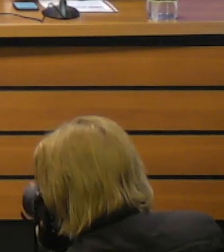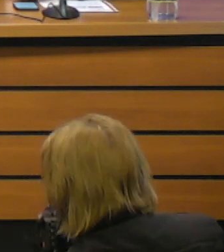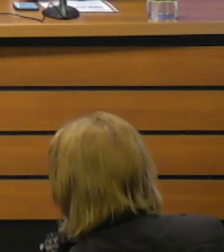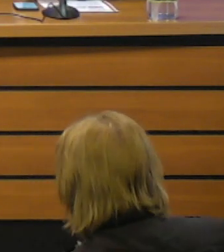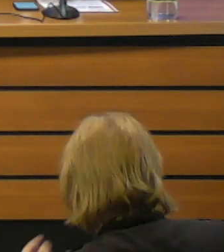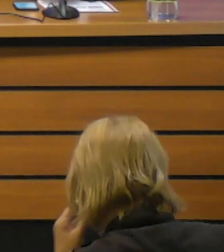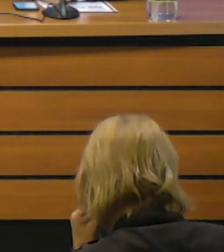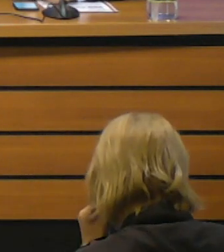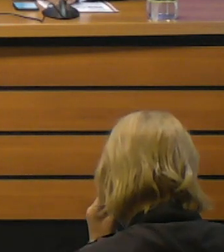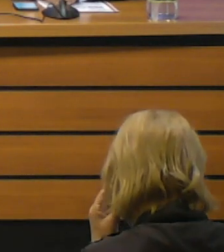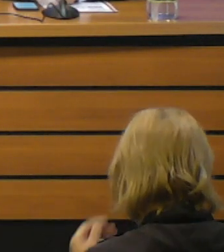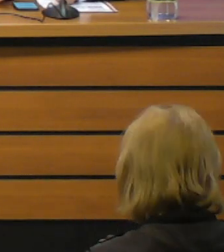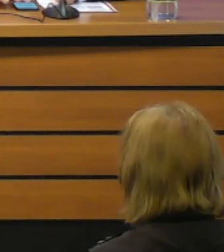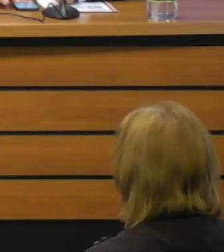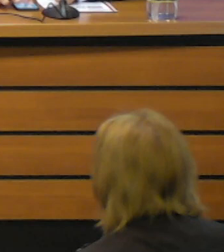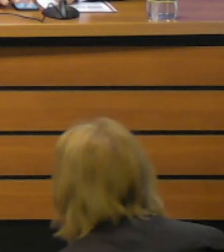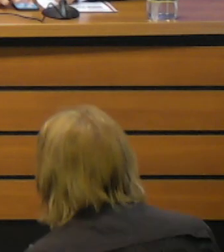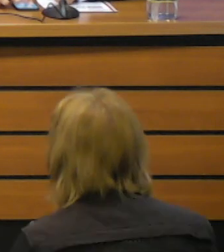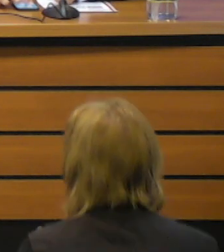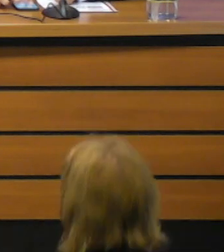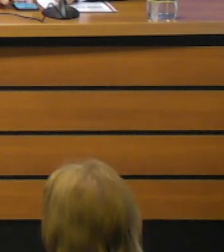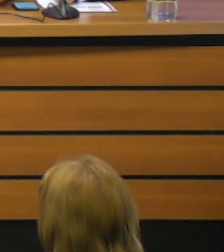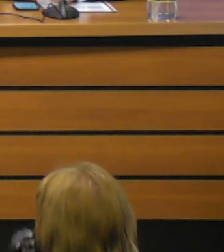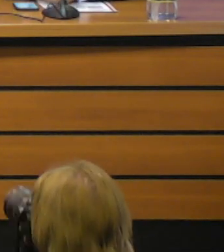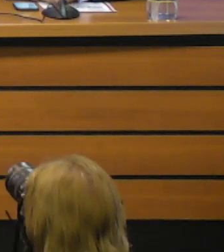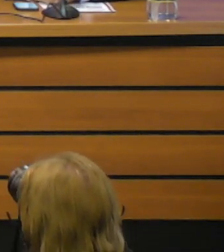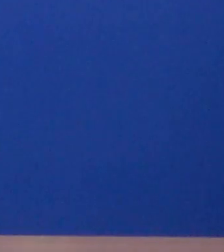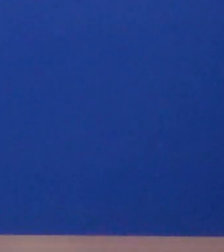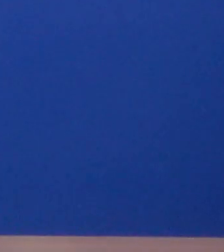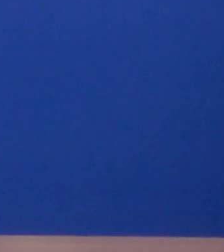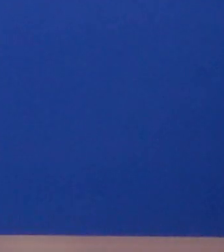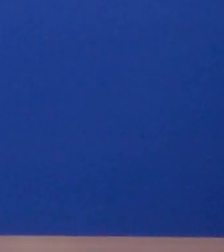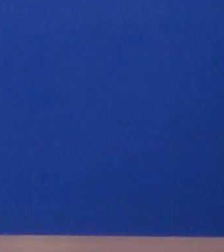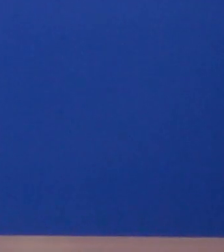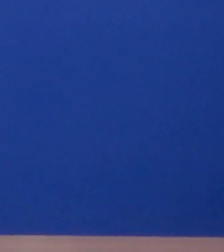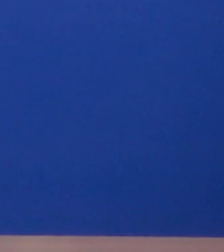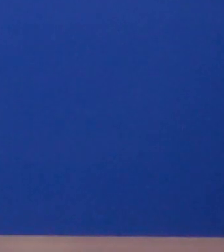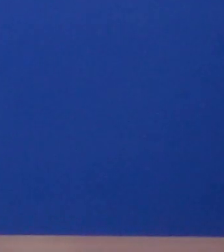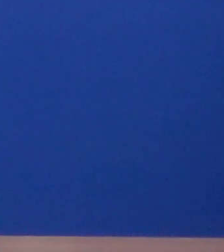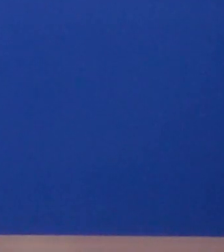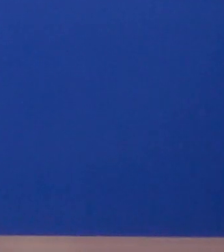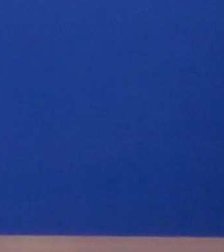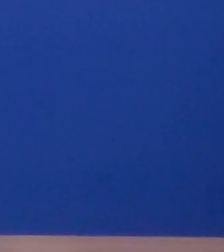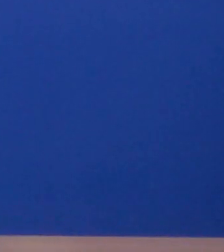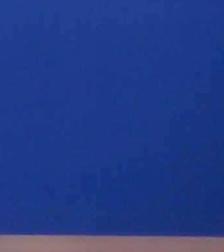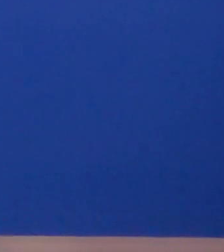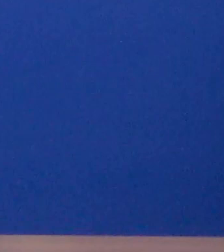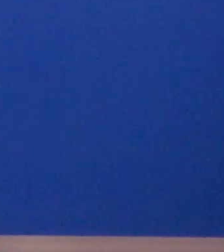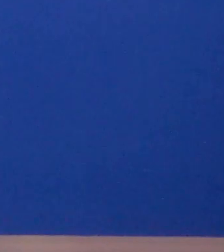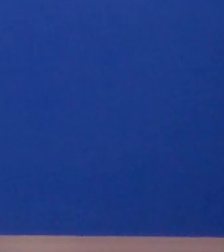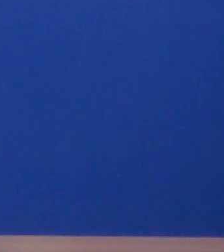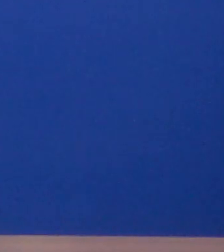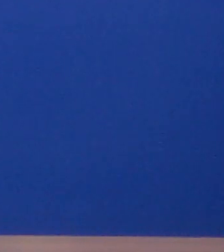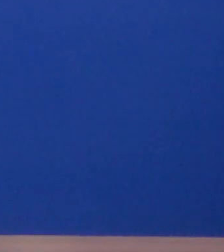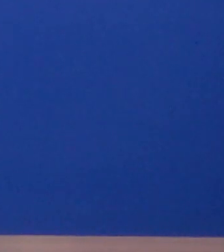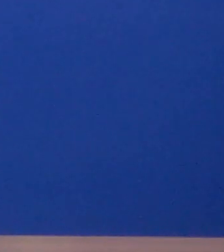reforzar la percepción del riesgo y su relación con el modelo de desarrollo y con el cambio climático y de los factores diferenciados